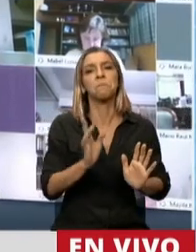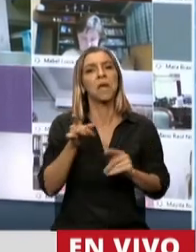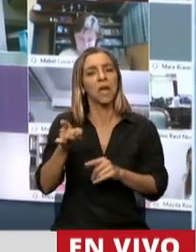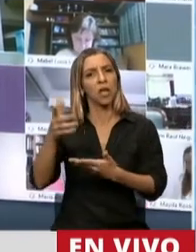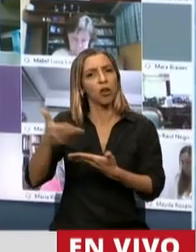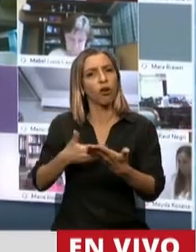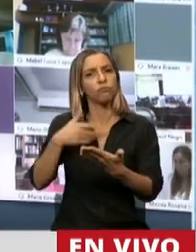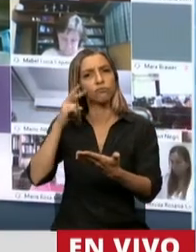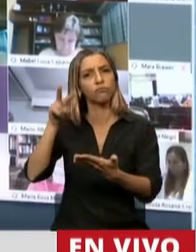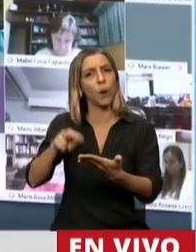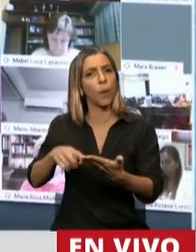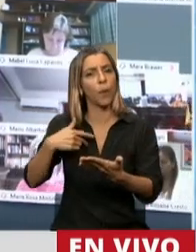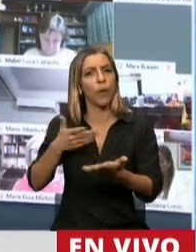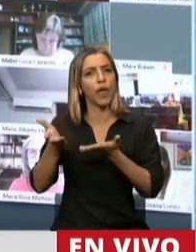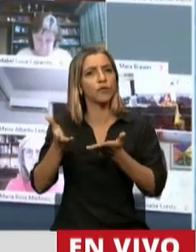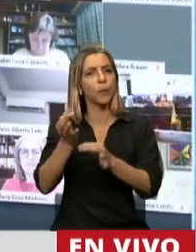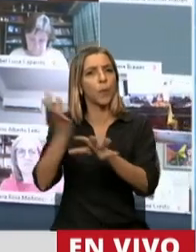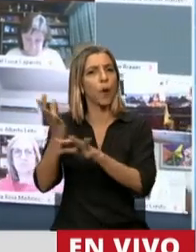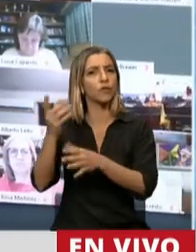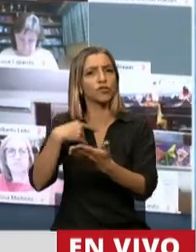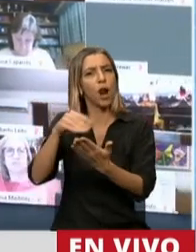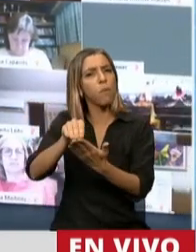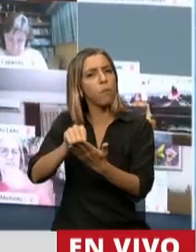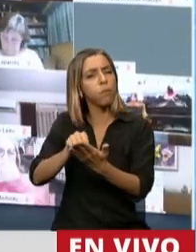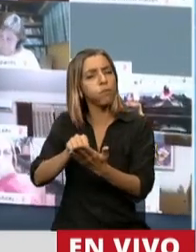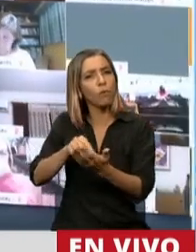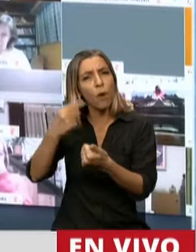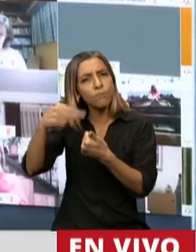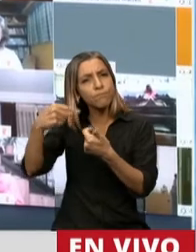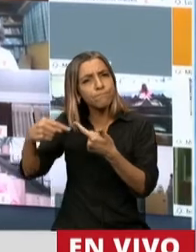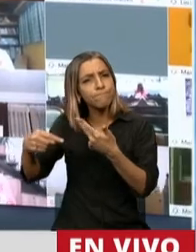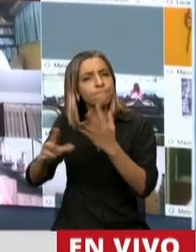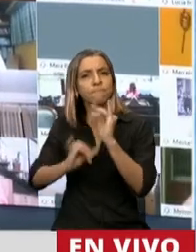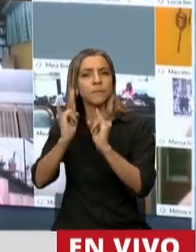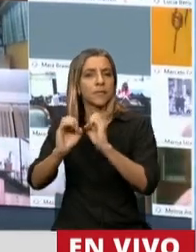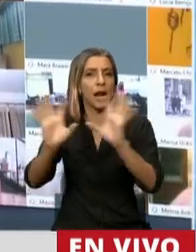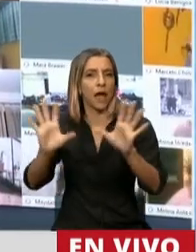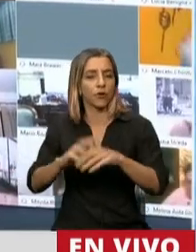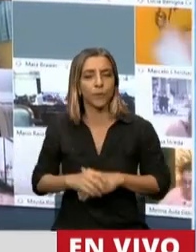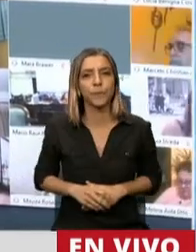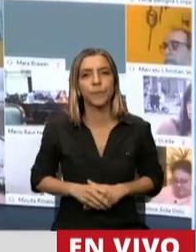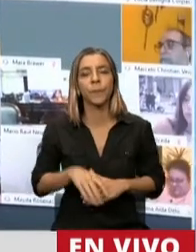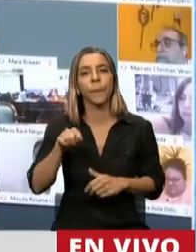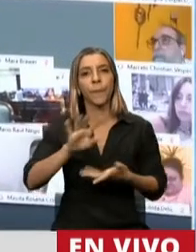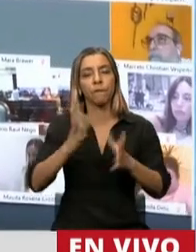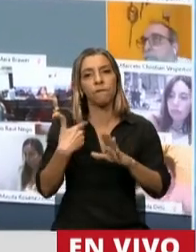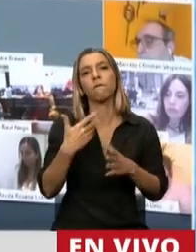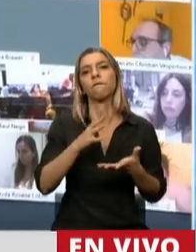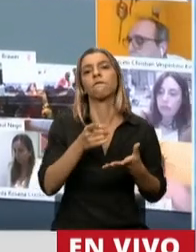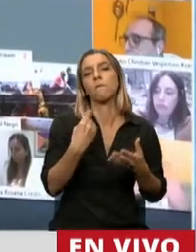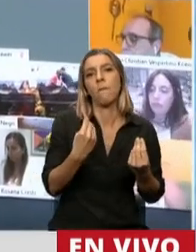claridad acerca de cuáles son los servicios profesionales que pueden acceder al beneficio. El escalonamiento o